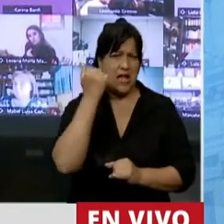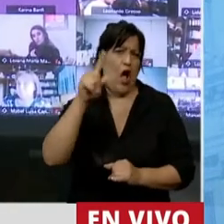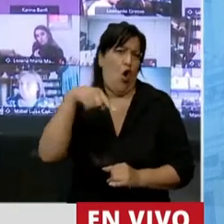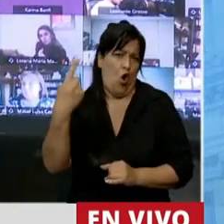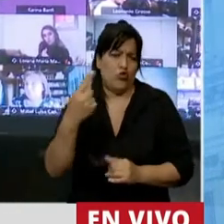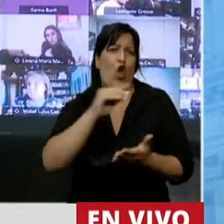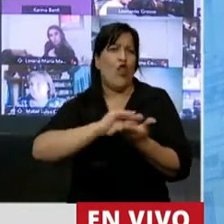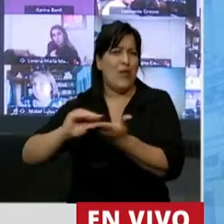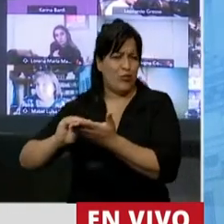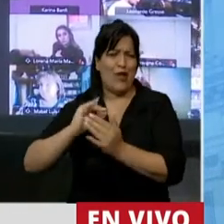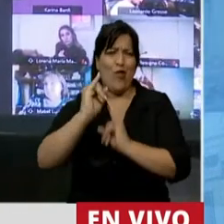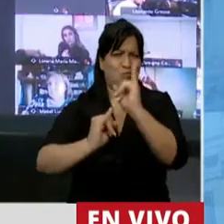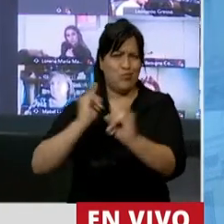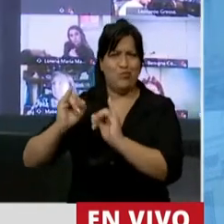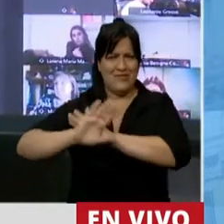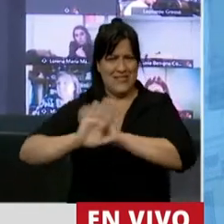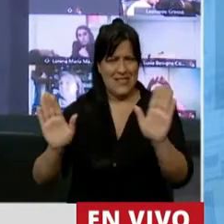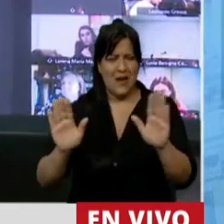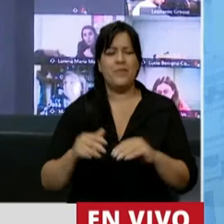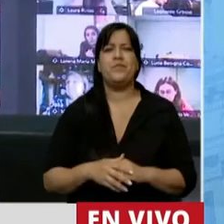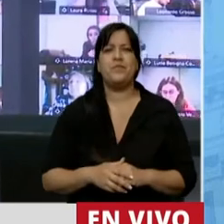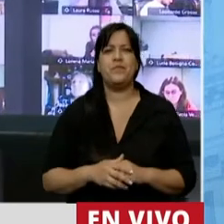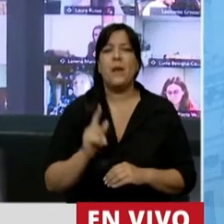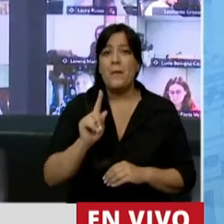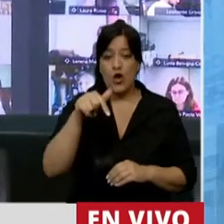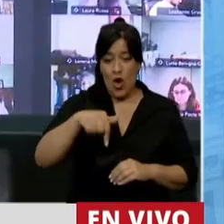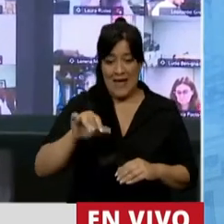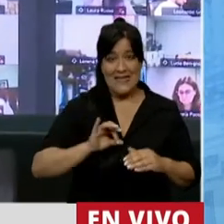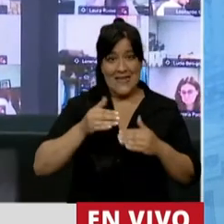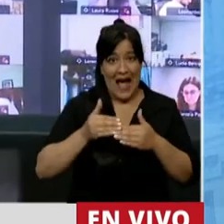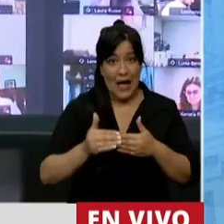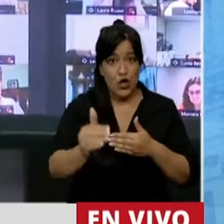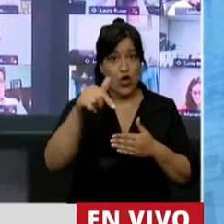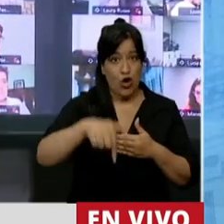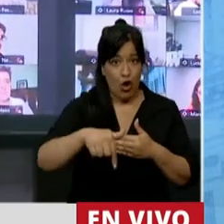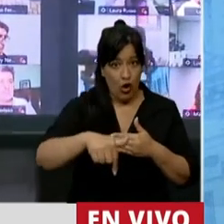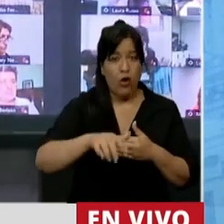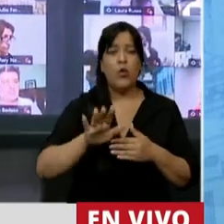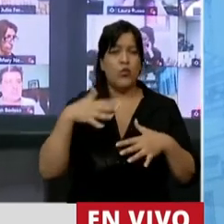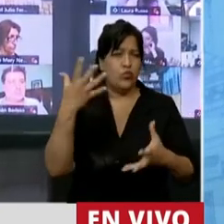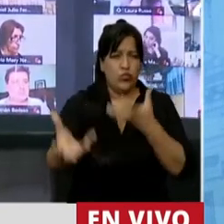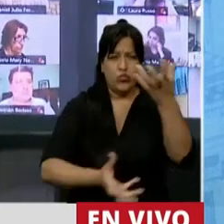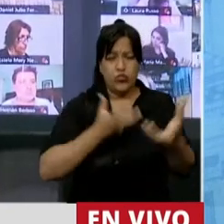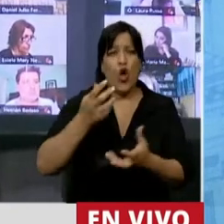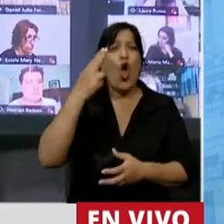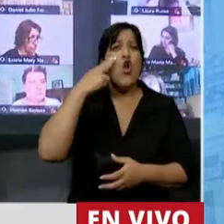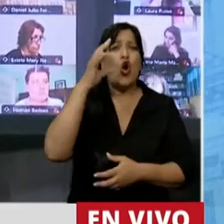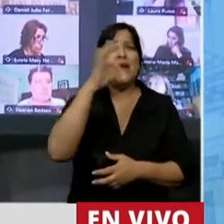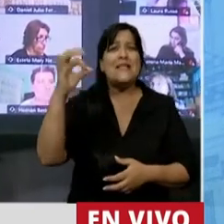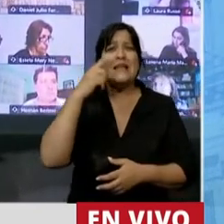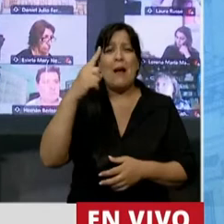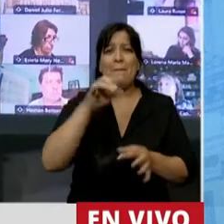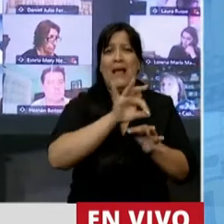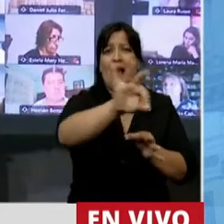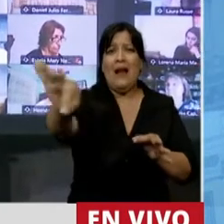otros diputados o diputadas, que en lo que va del año en nuestro país se han quemado más de 900.000 hectáreas,